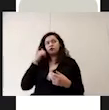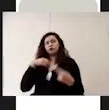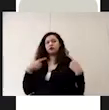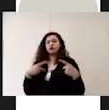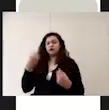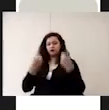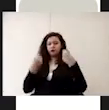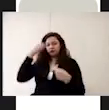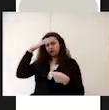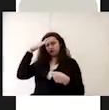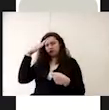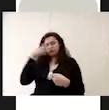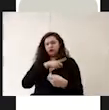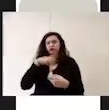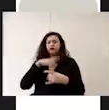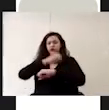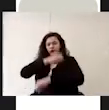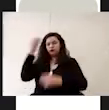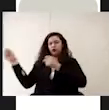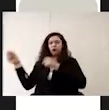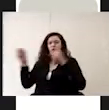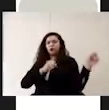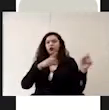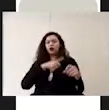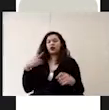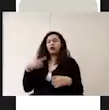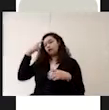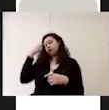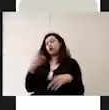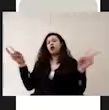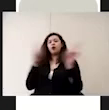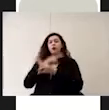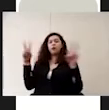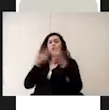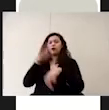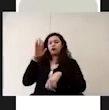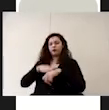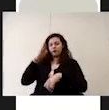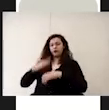autobuses deben abrir las ventanillas para aumentar la circulación del aire